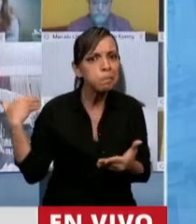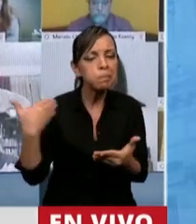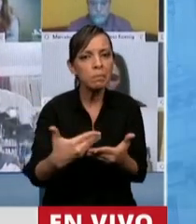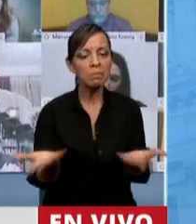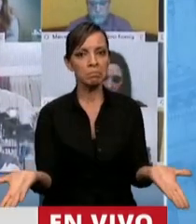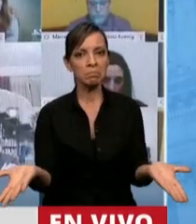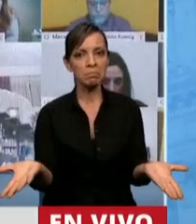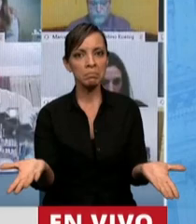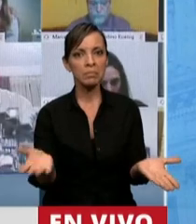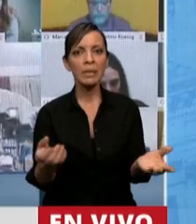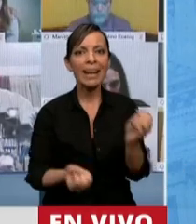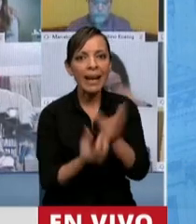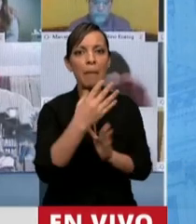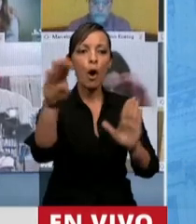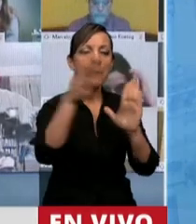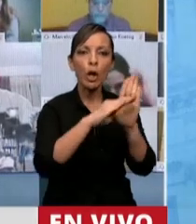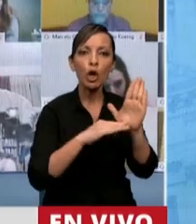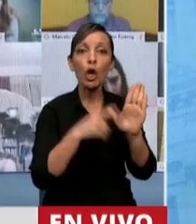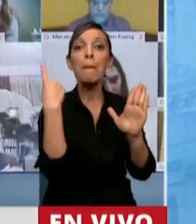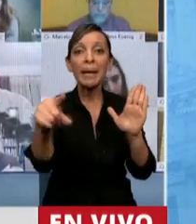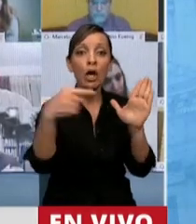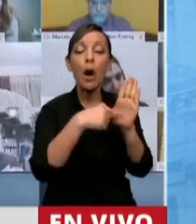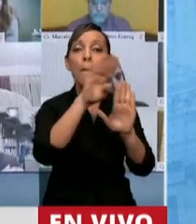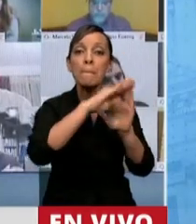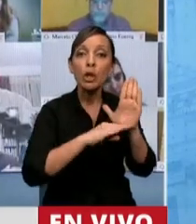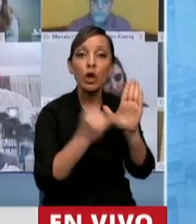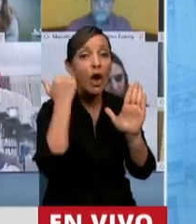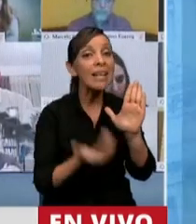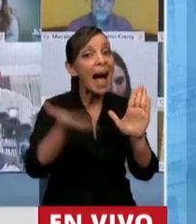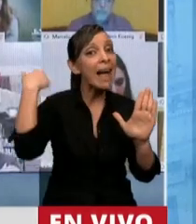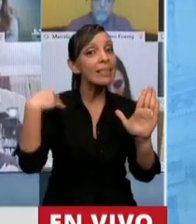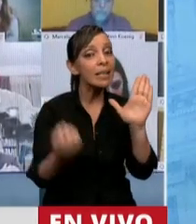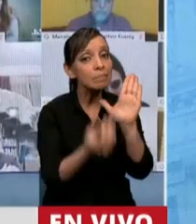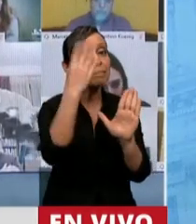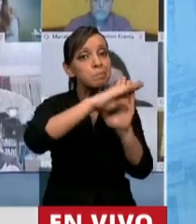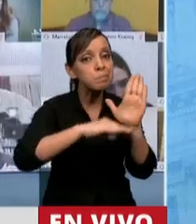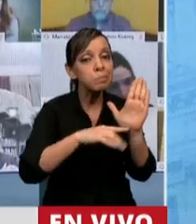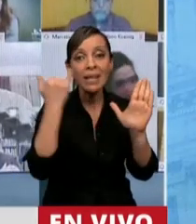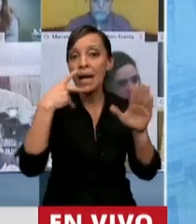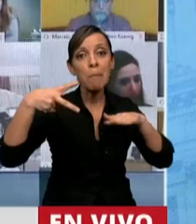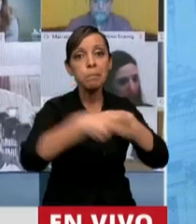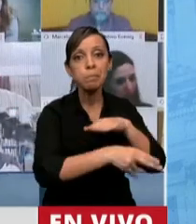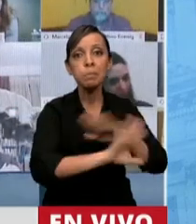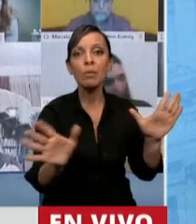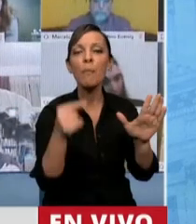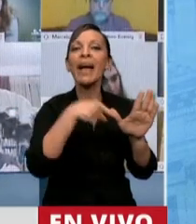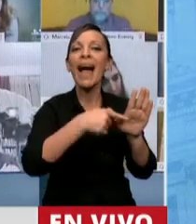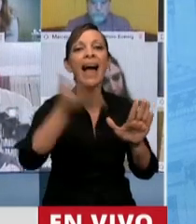y hemos fijado un protocolo, pero ese protocolo caducó, porque ese protocolo tenía condiciones,